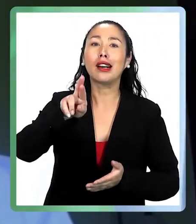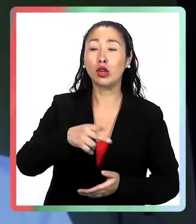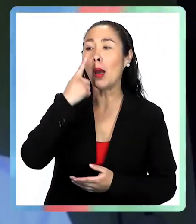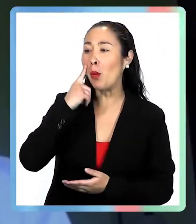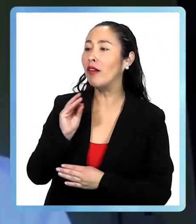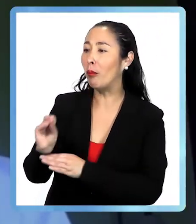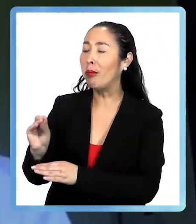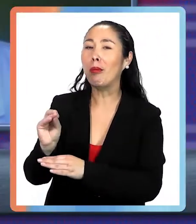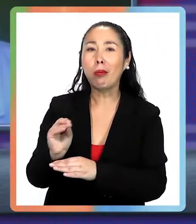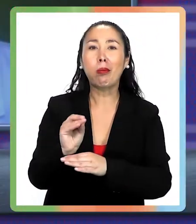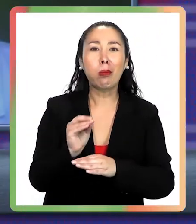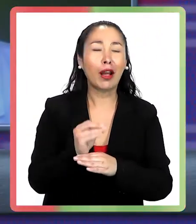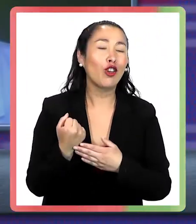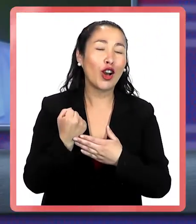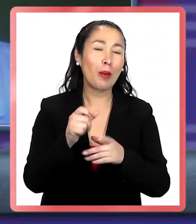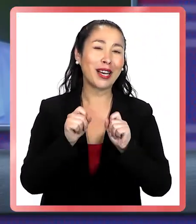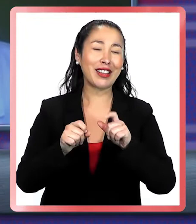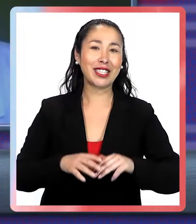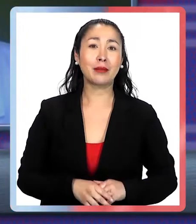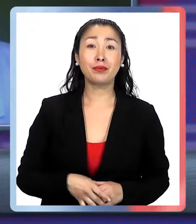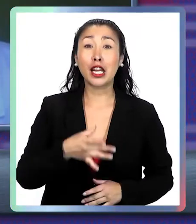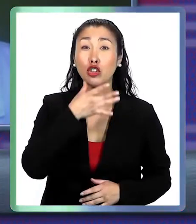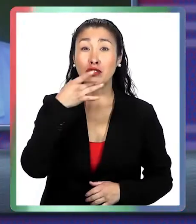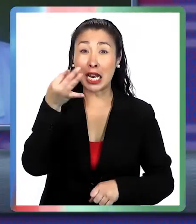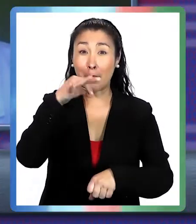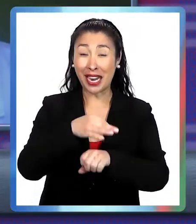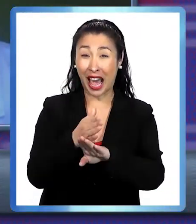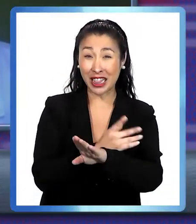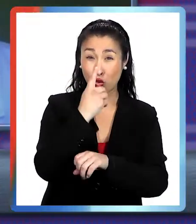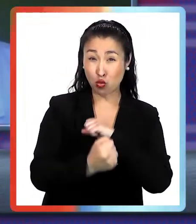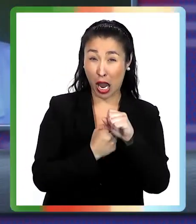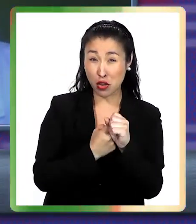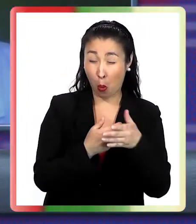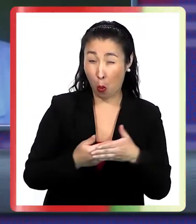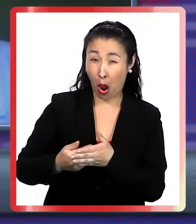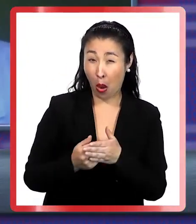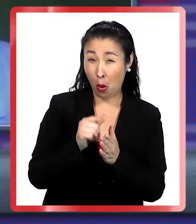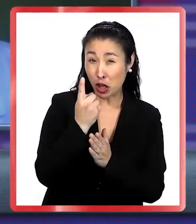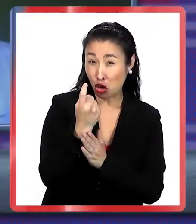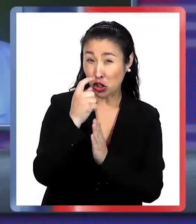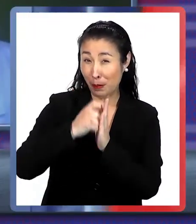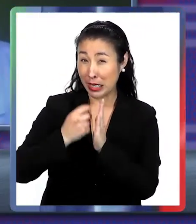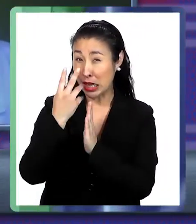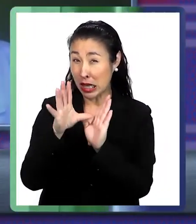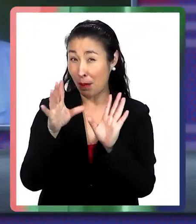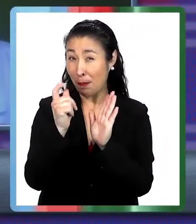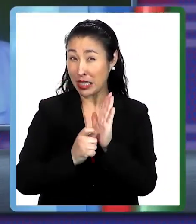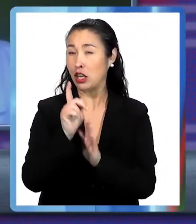darles de probar. Perfecto. La miel, entonces, no antes de un año. Un poquito después. No antes del año.